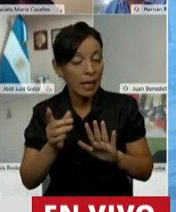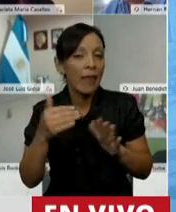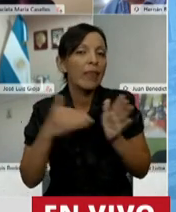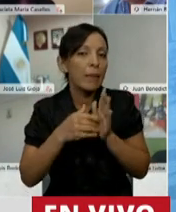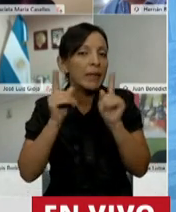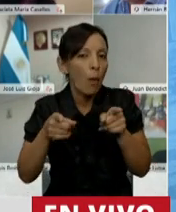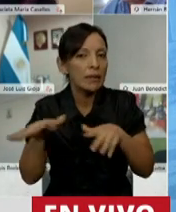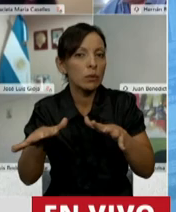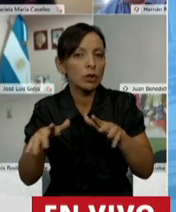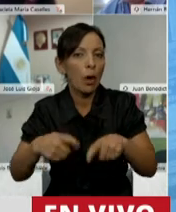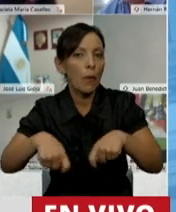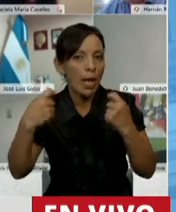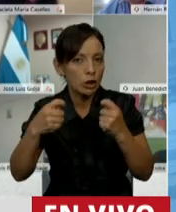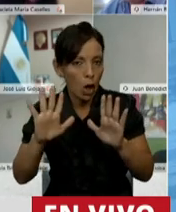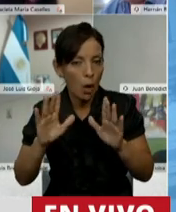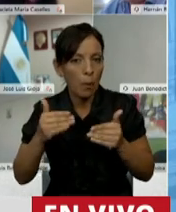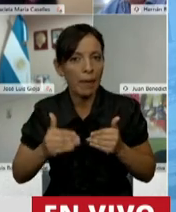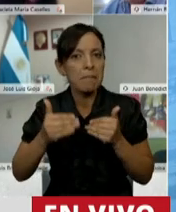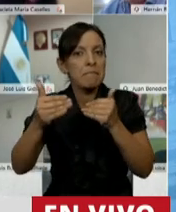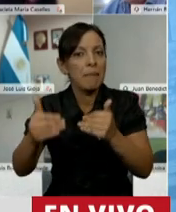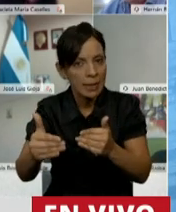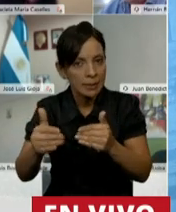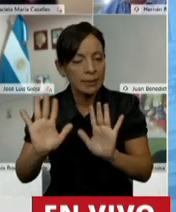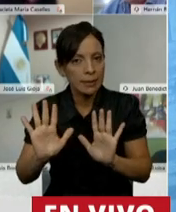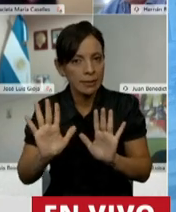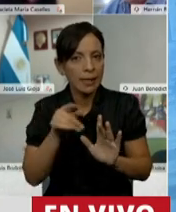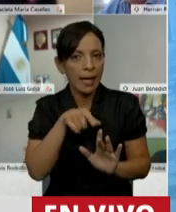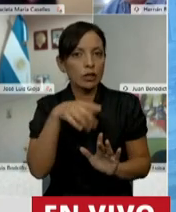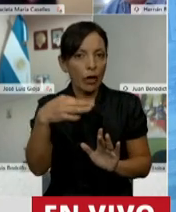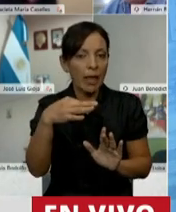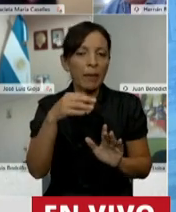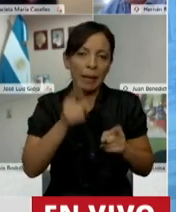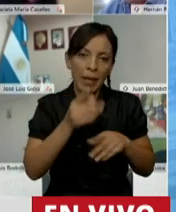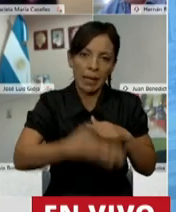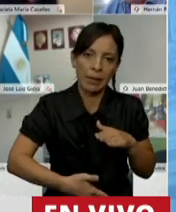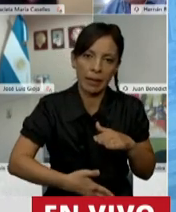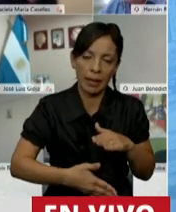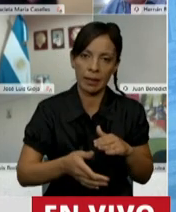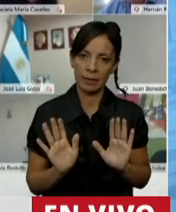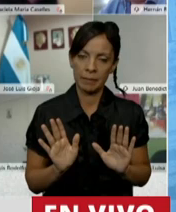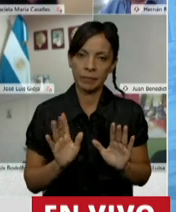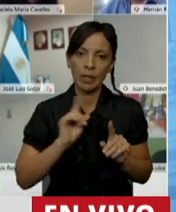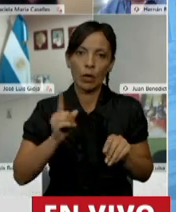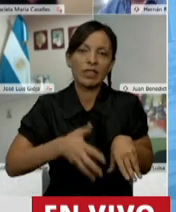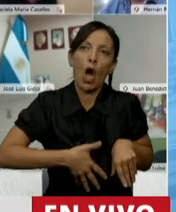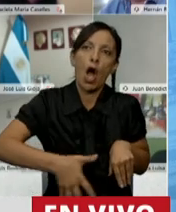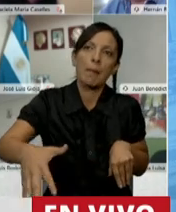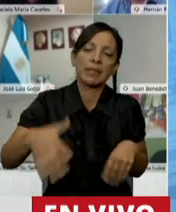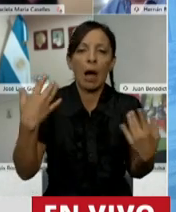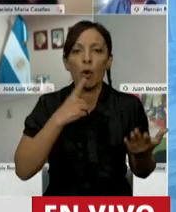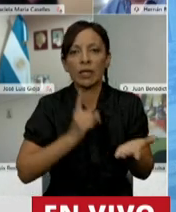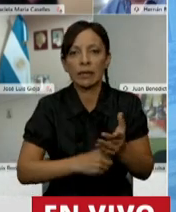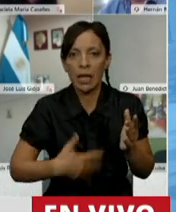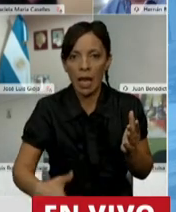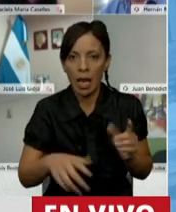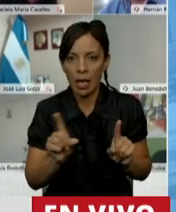violación el límite temporal, creo que esto tiene que tener un límite, no puede prolongarse por todo el embarazo y no es